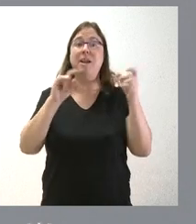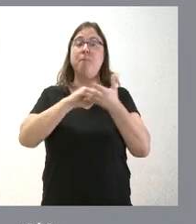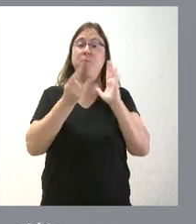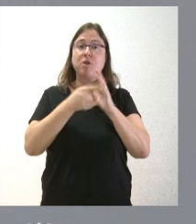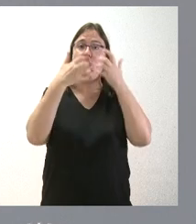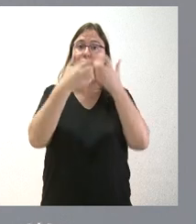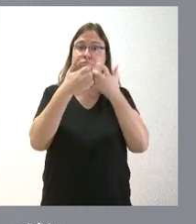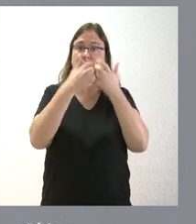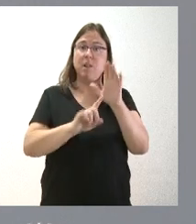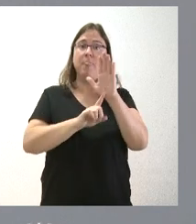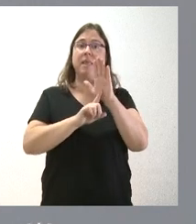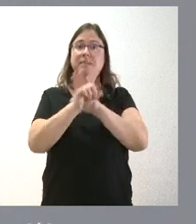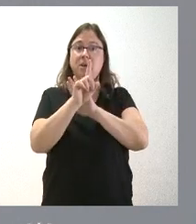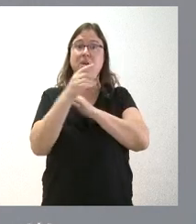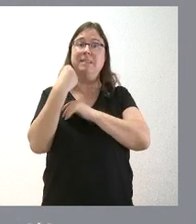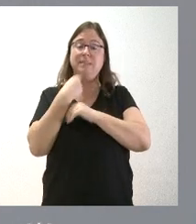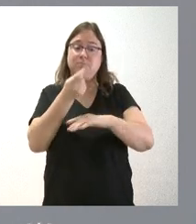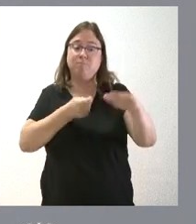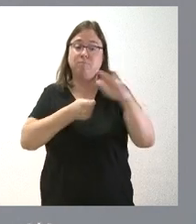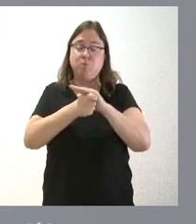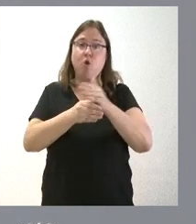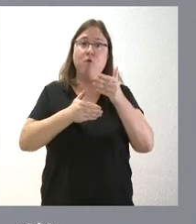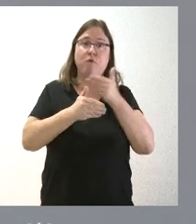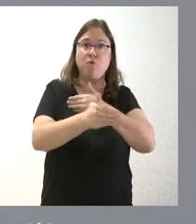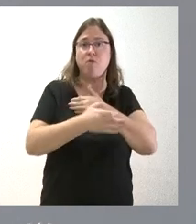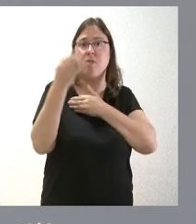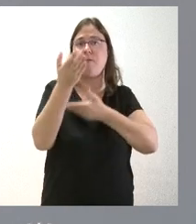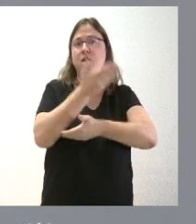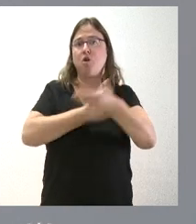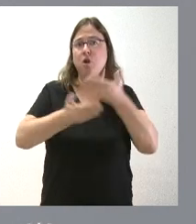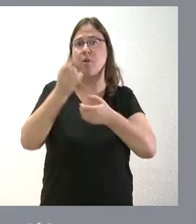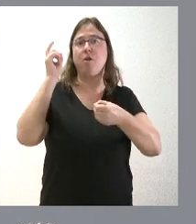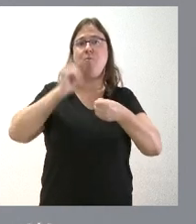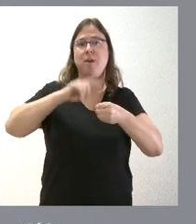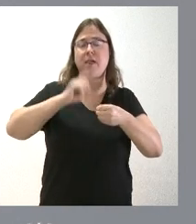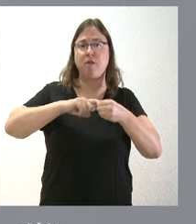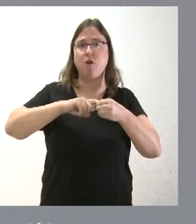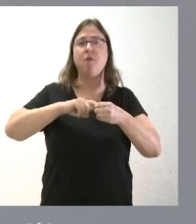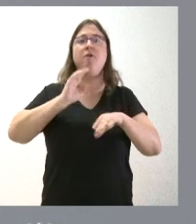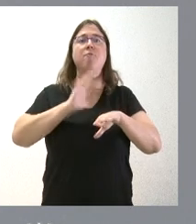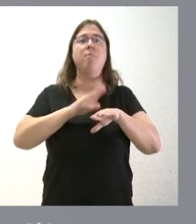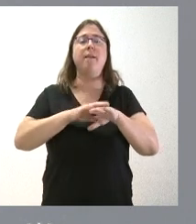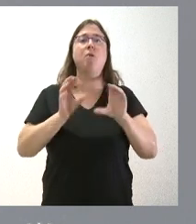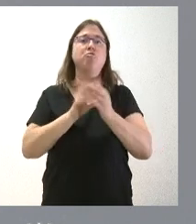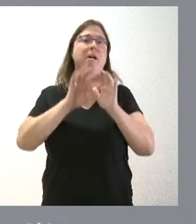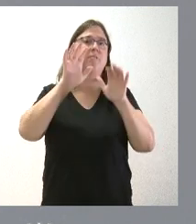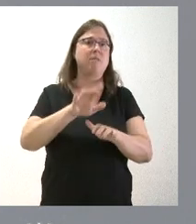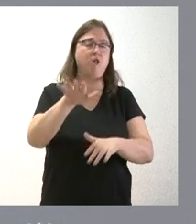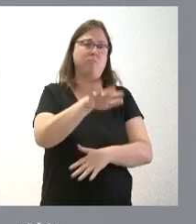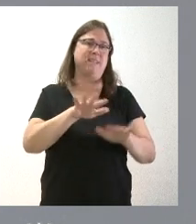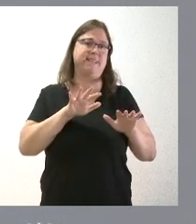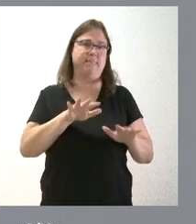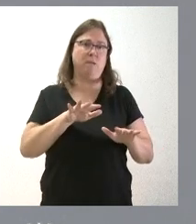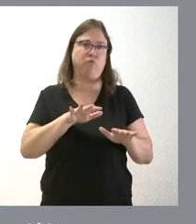industrial de desarrollo cuya inversión futura exige la colaboración, la participación, la financiación de la Junta de Castilla y León, pues estaremos allí